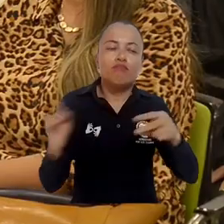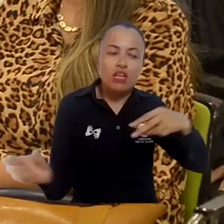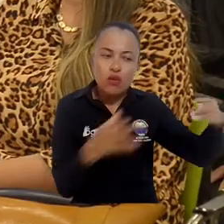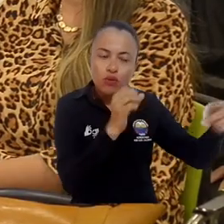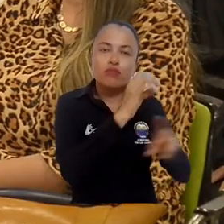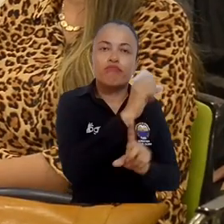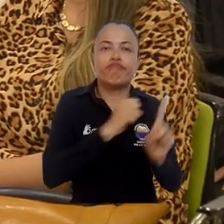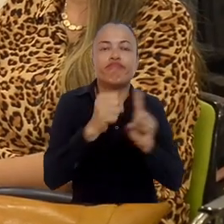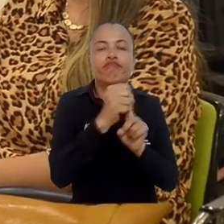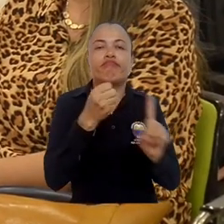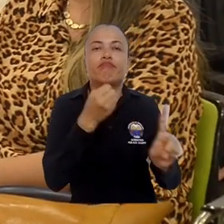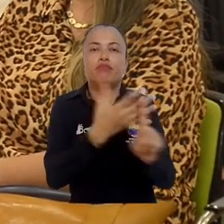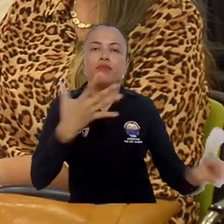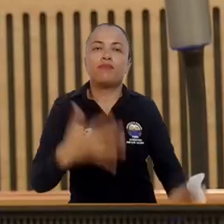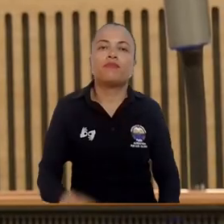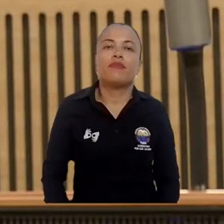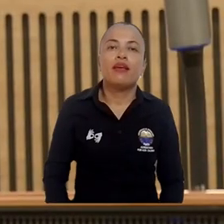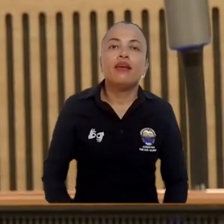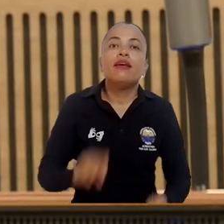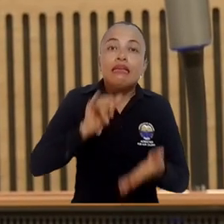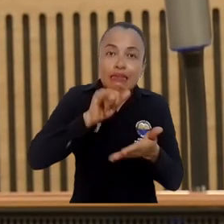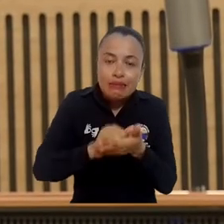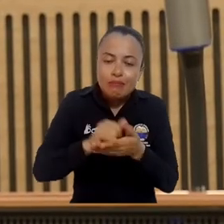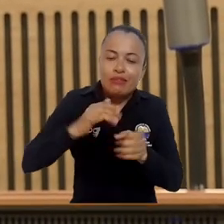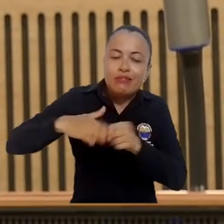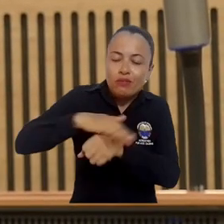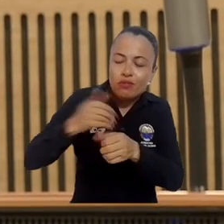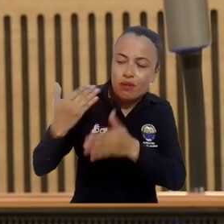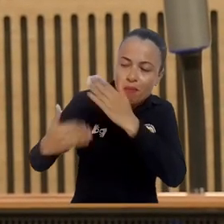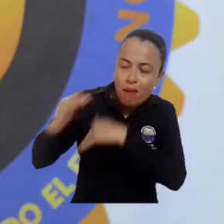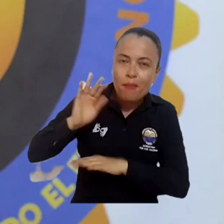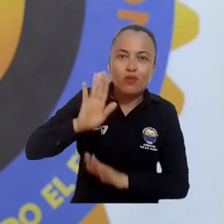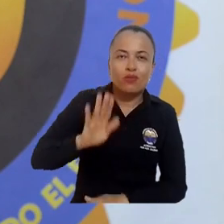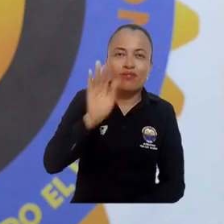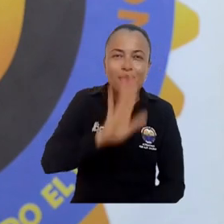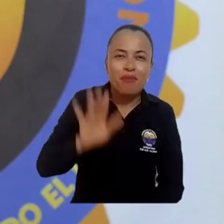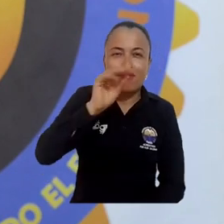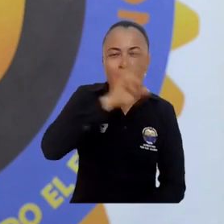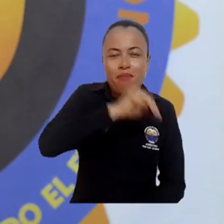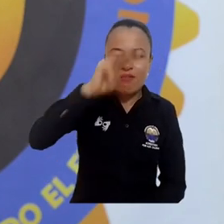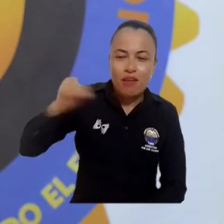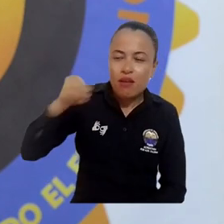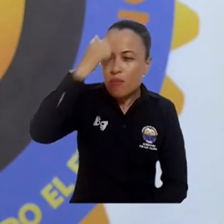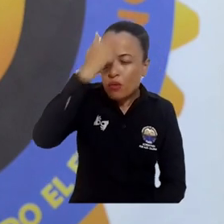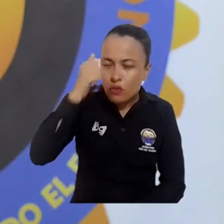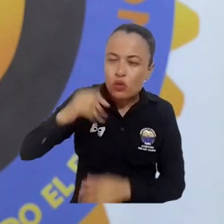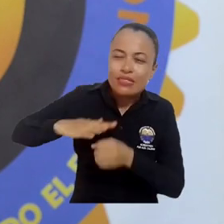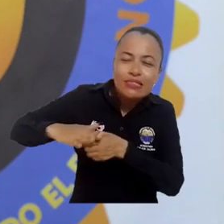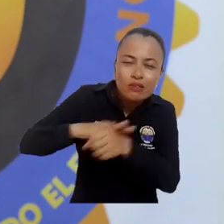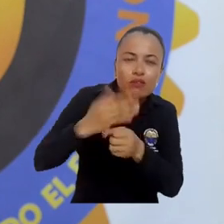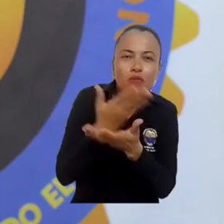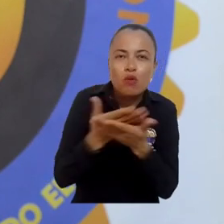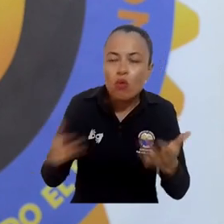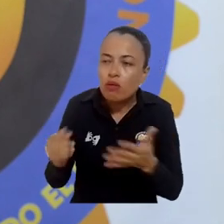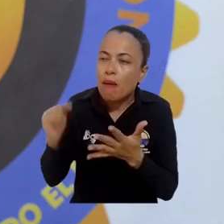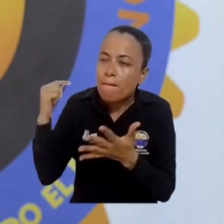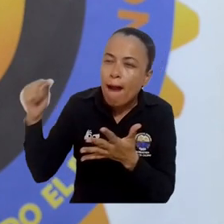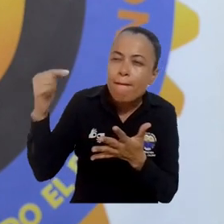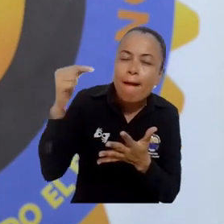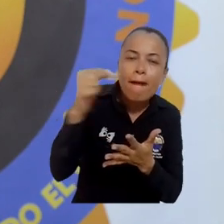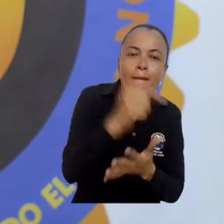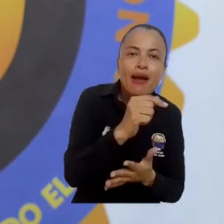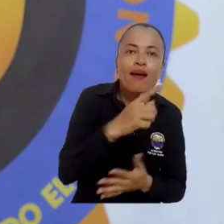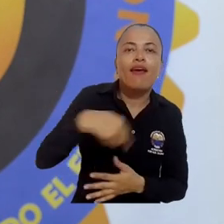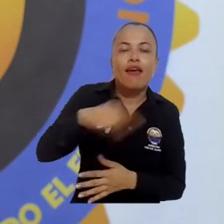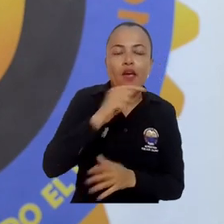situaciones que vivieron los maestros en el departamento del Magdalena, todas esas situaciones que contaron